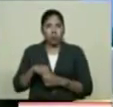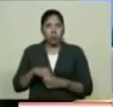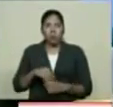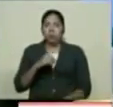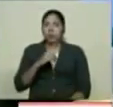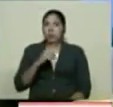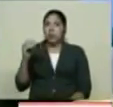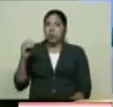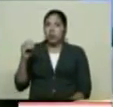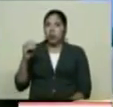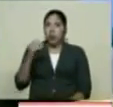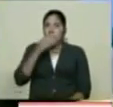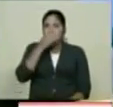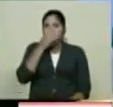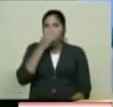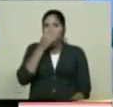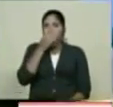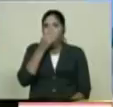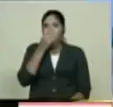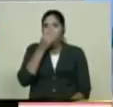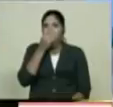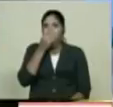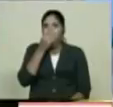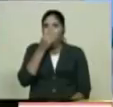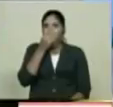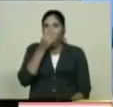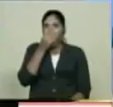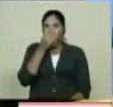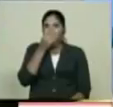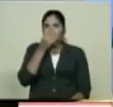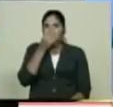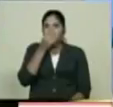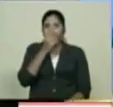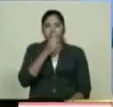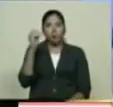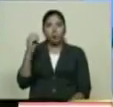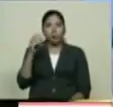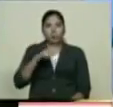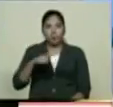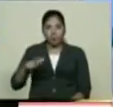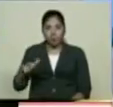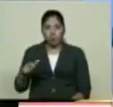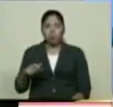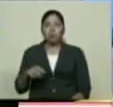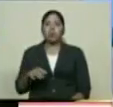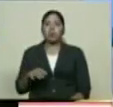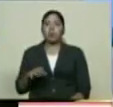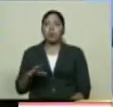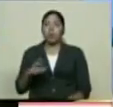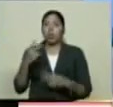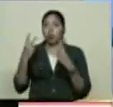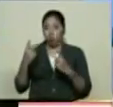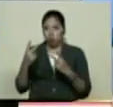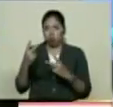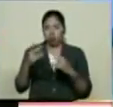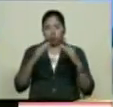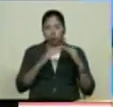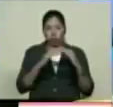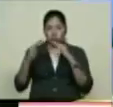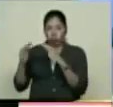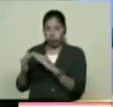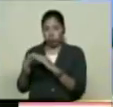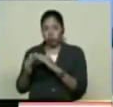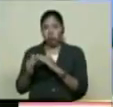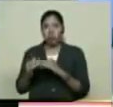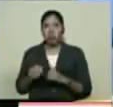competidores En los diferentes lugares Que tenemos Tenemos dos posadas Que además Bueno Hay una En convenio Con el estado Nacional Dos